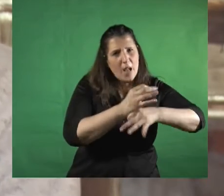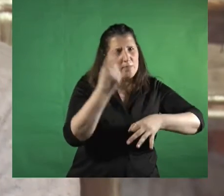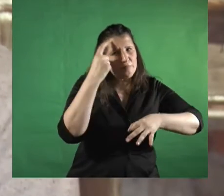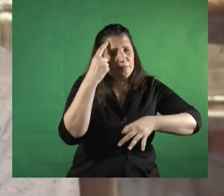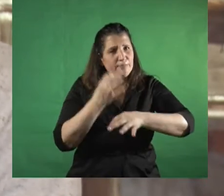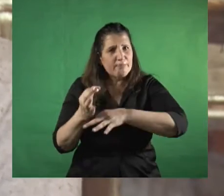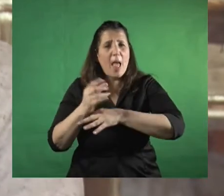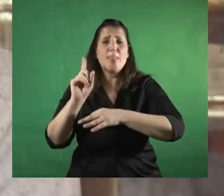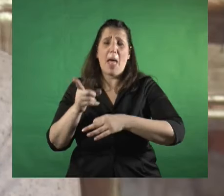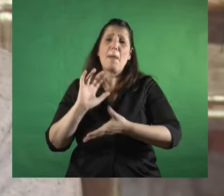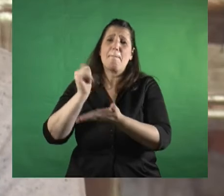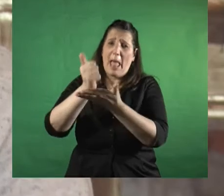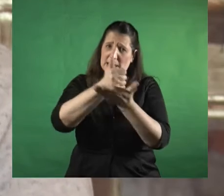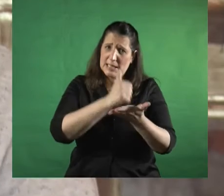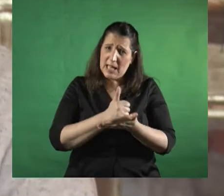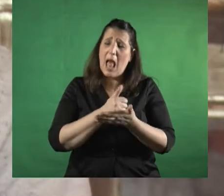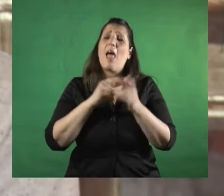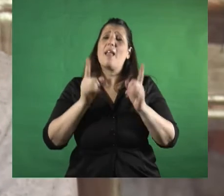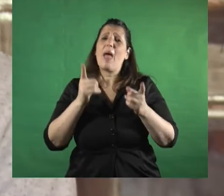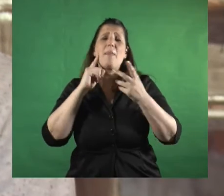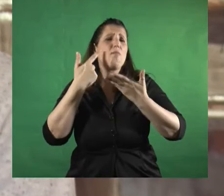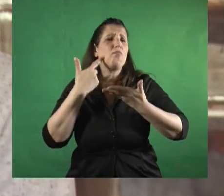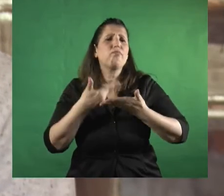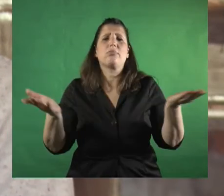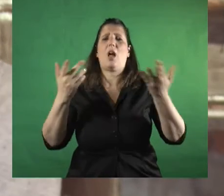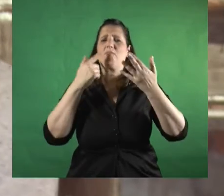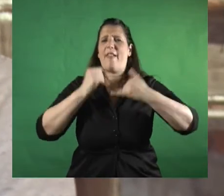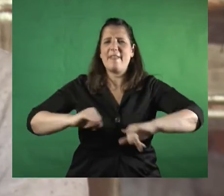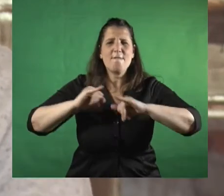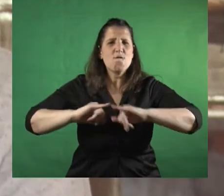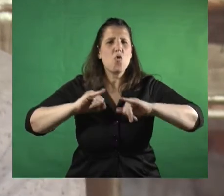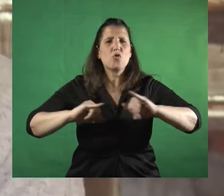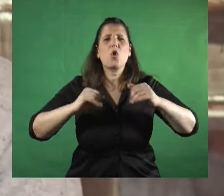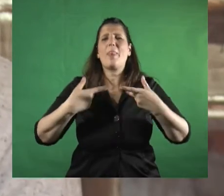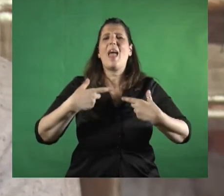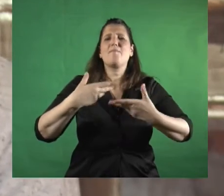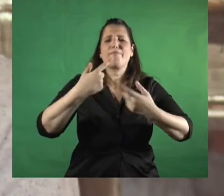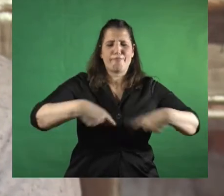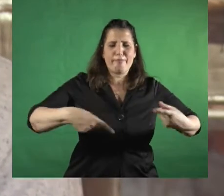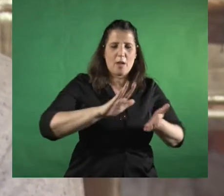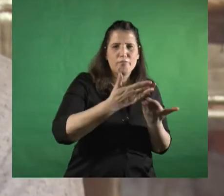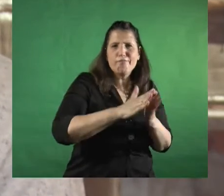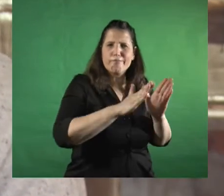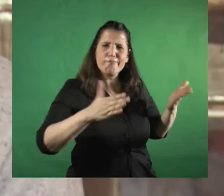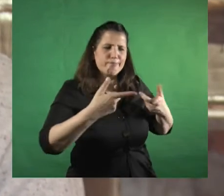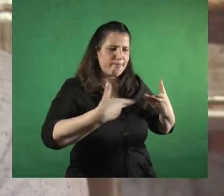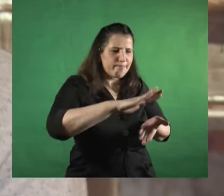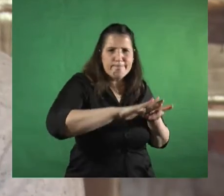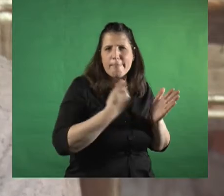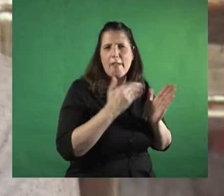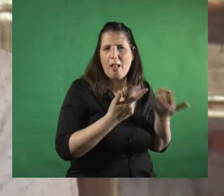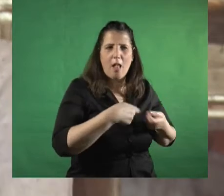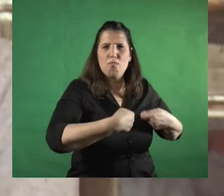y también presenciales y también la difusión y los y vamos a entregar materiales que hemos confeccionado